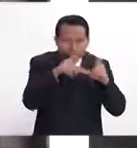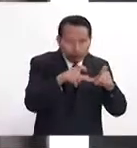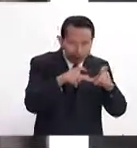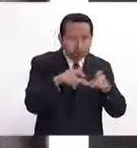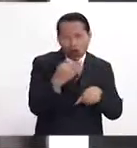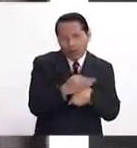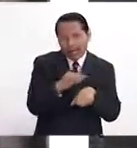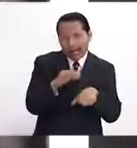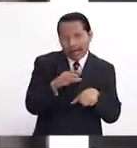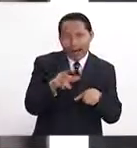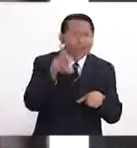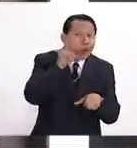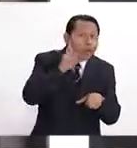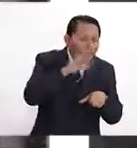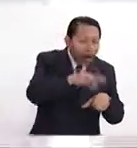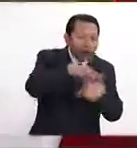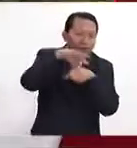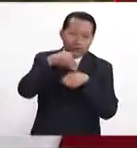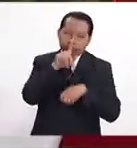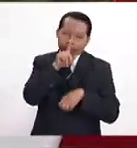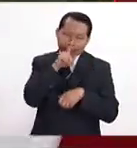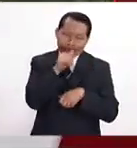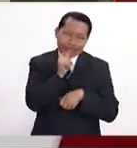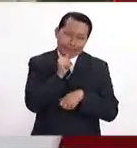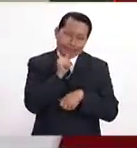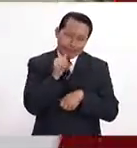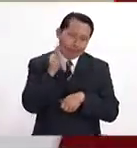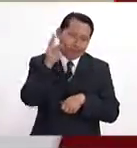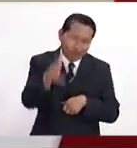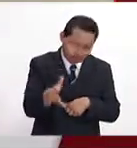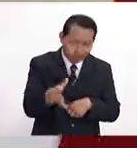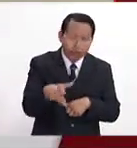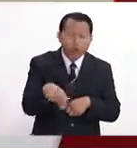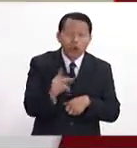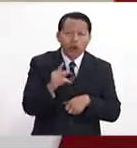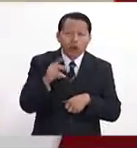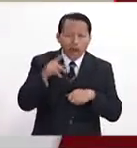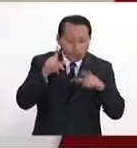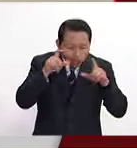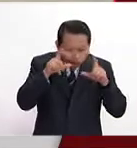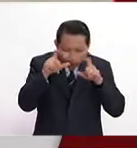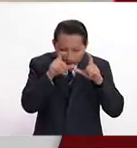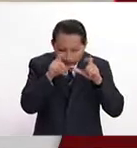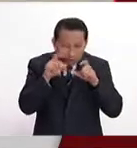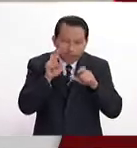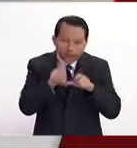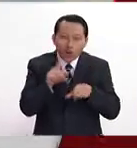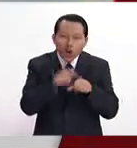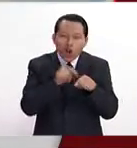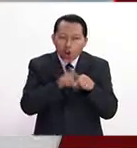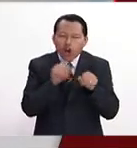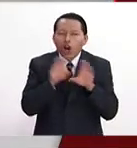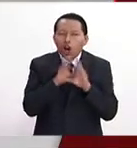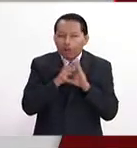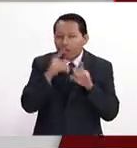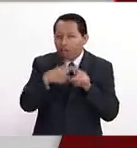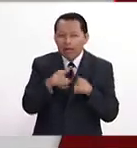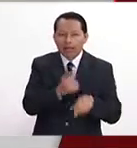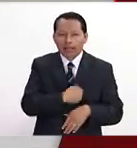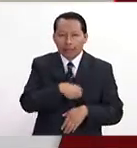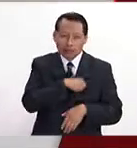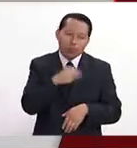ratito sí, ya veremos. Y lo que hago yo es con esto checar la salud de las plantas dependiendo del color que tienen y con esto podemos